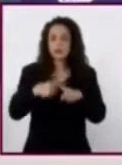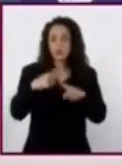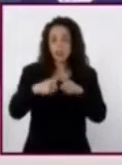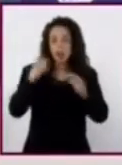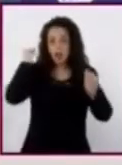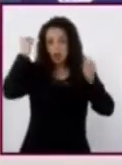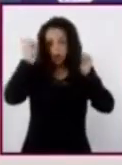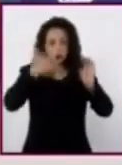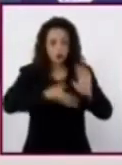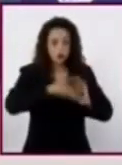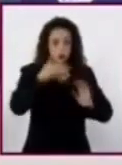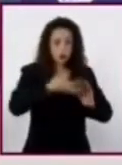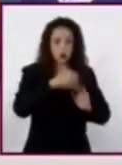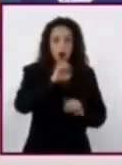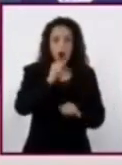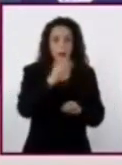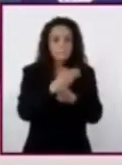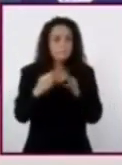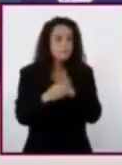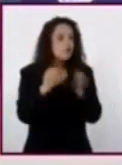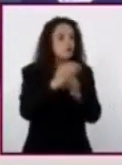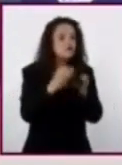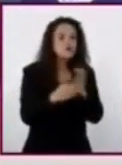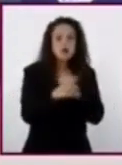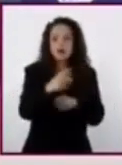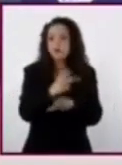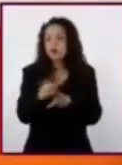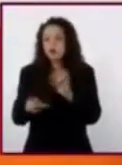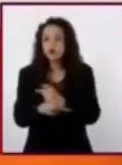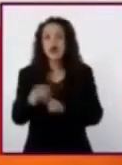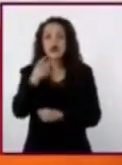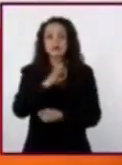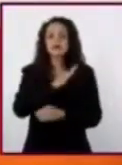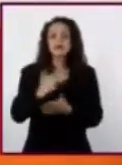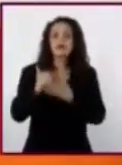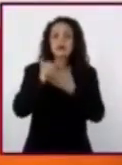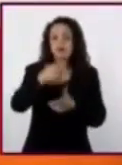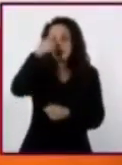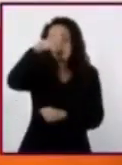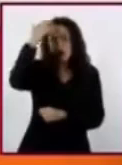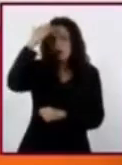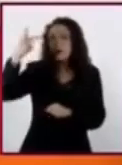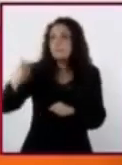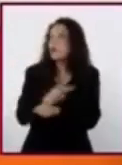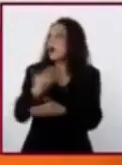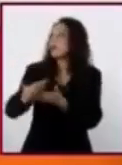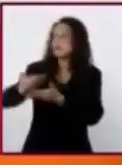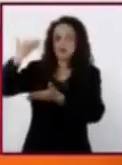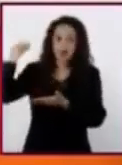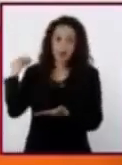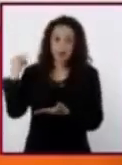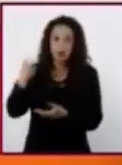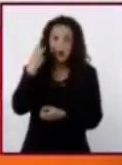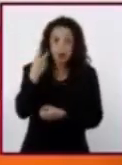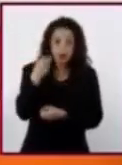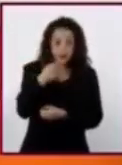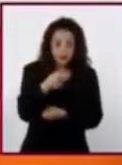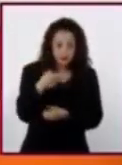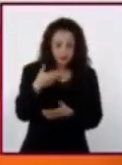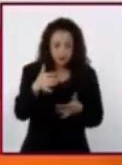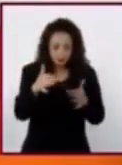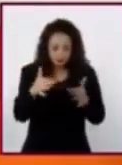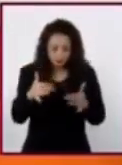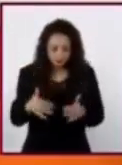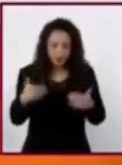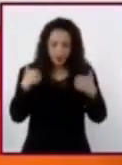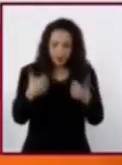materiales lo conduce a conocer el pasado. El análisis e interpretación de las fuentes es muy